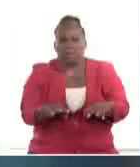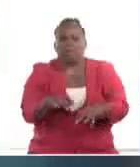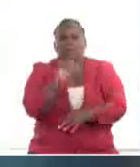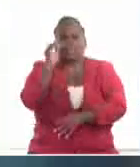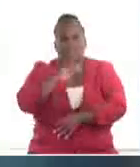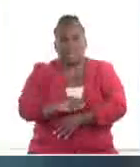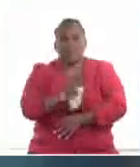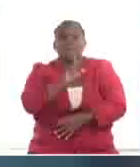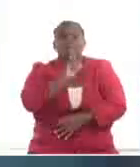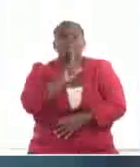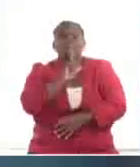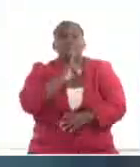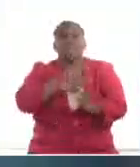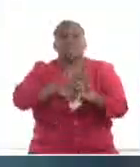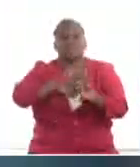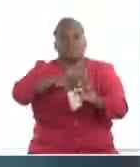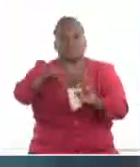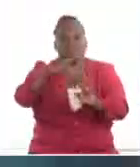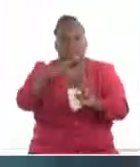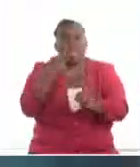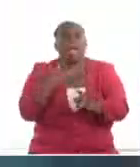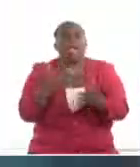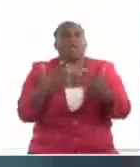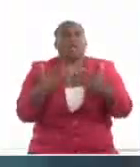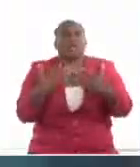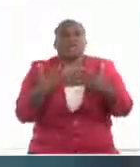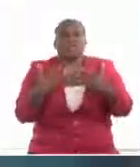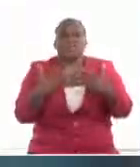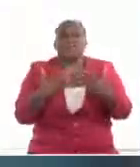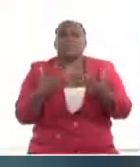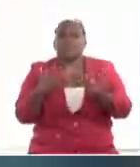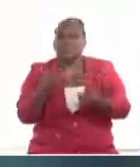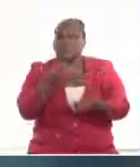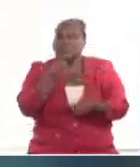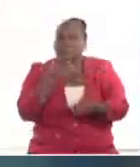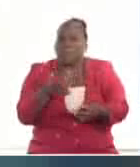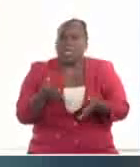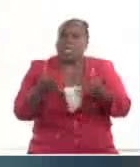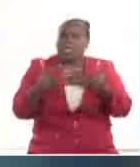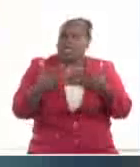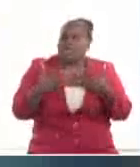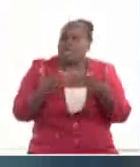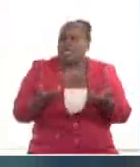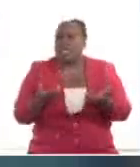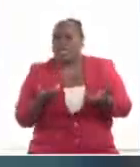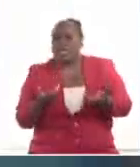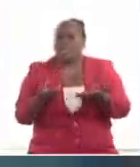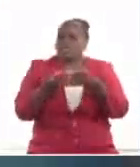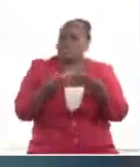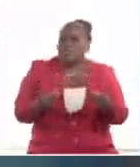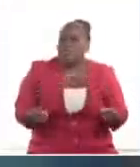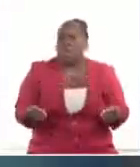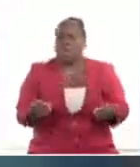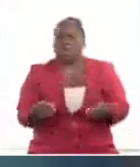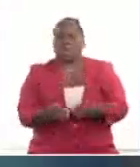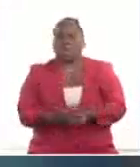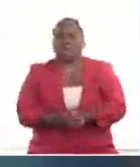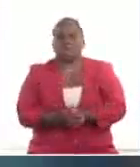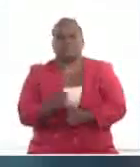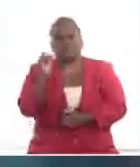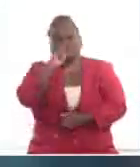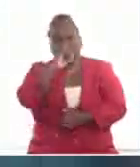viernes con temperaturas todavía algo frescas, escasas precipitaciones y sobre aislados chubascos en el norte oriental. Hasta aquí el tiempo,